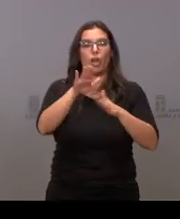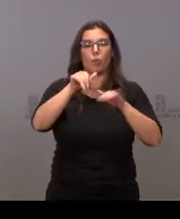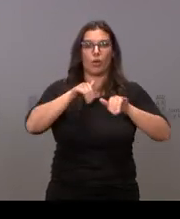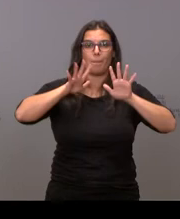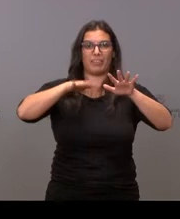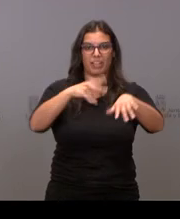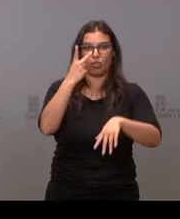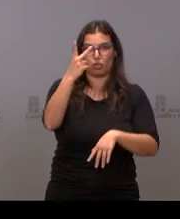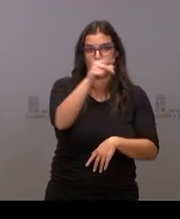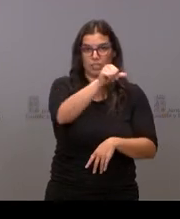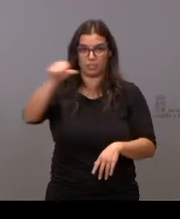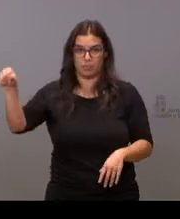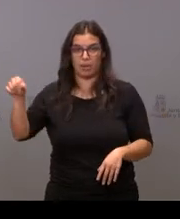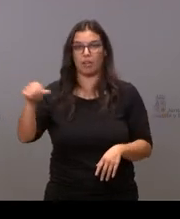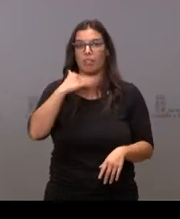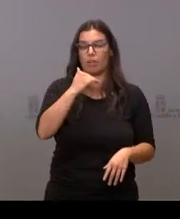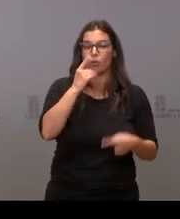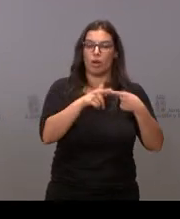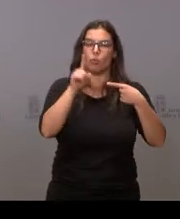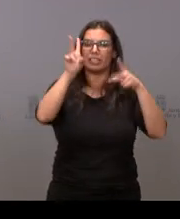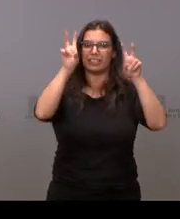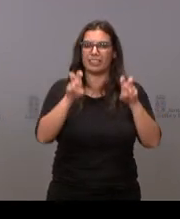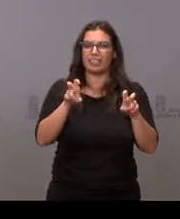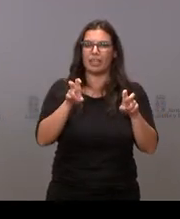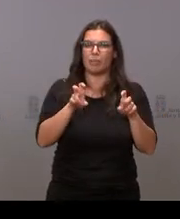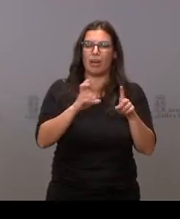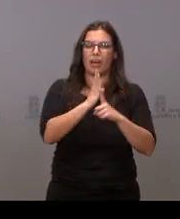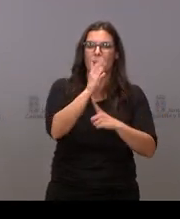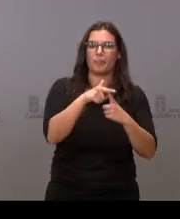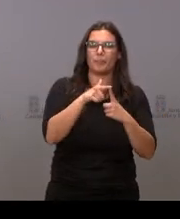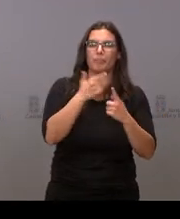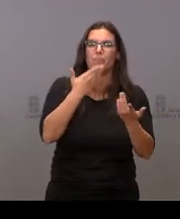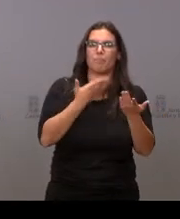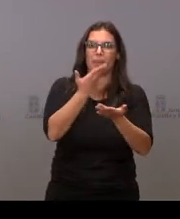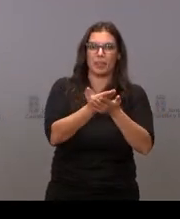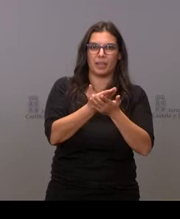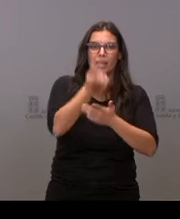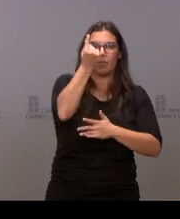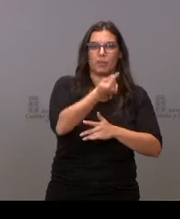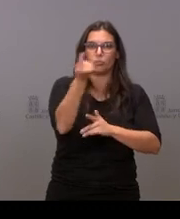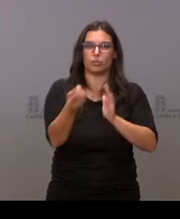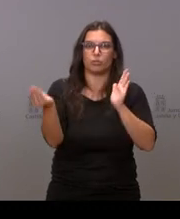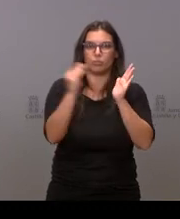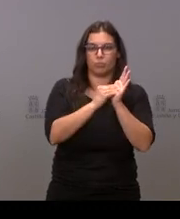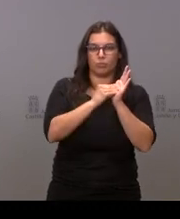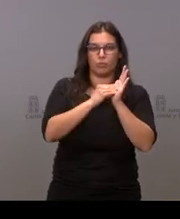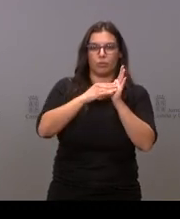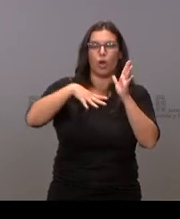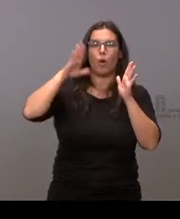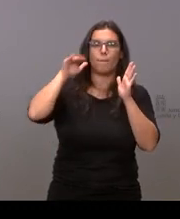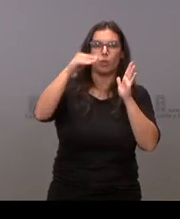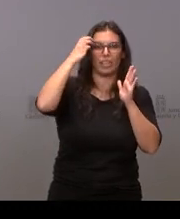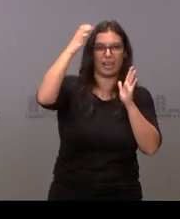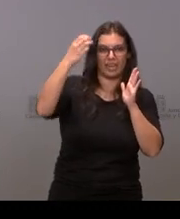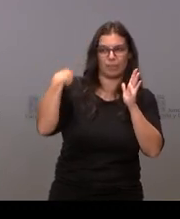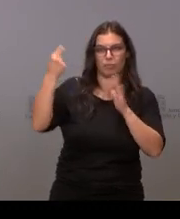esta semana que viene en Zamora una sobre para pedir que se presupueste de Montelarreina o parte del gobierno central y otra